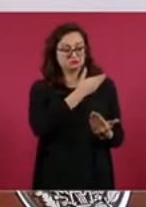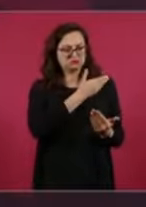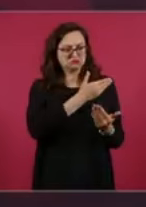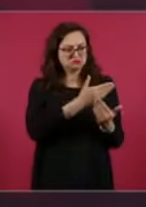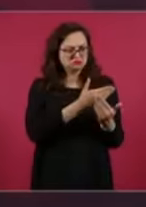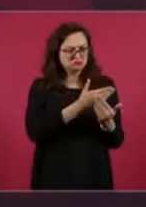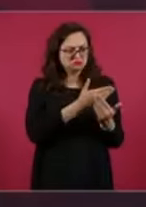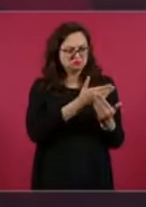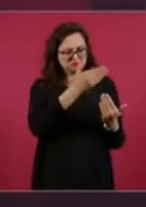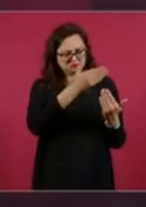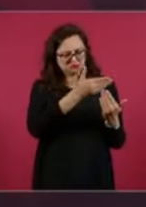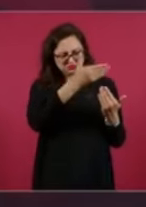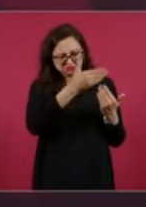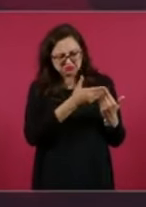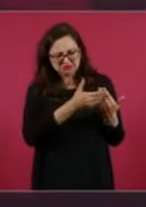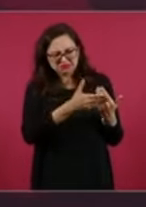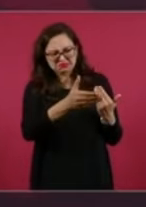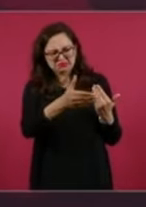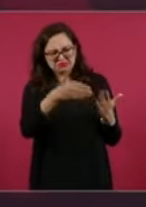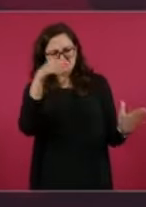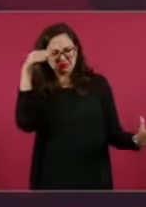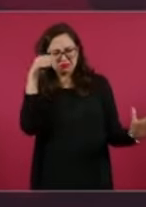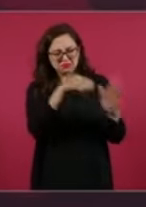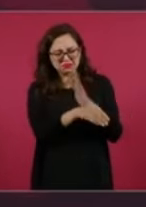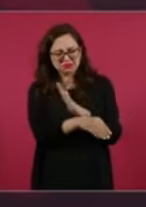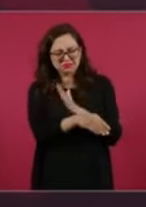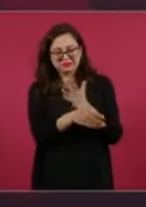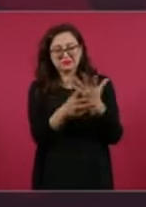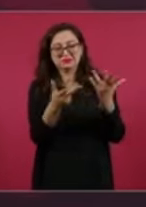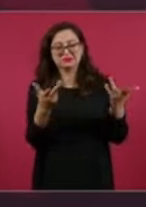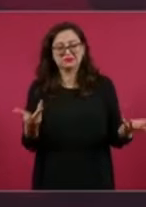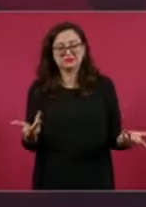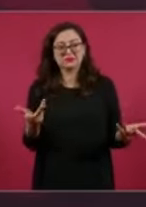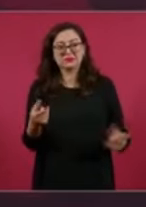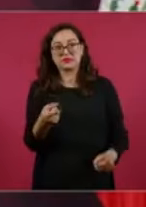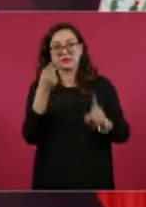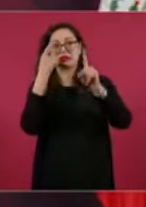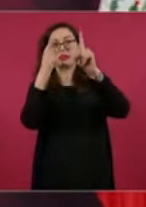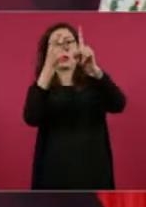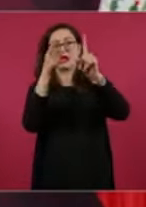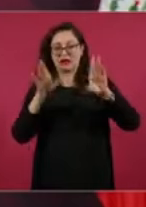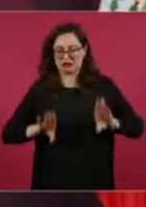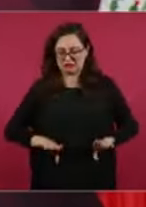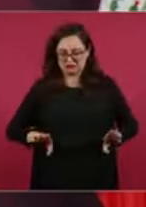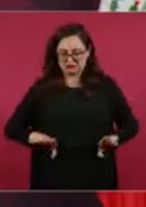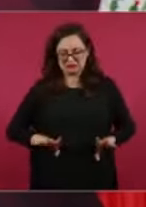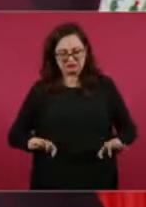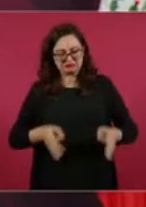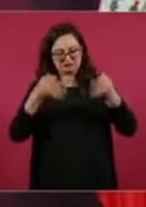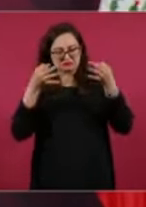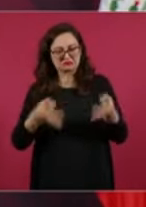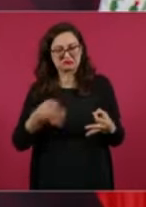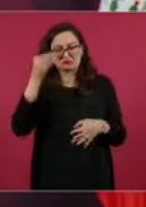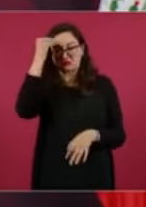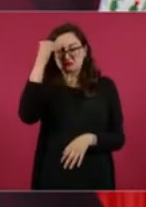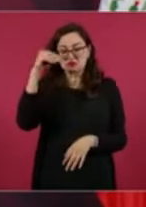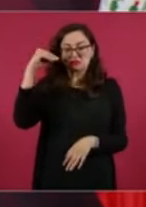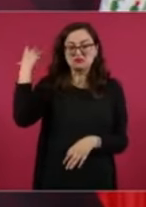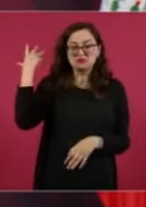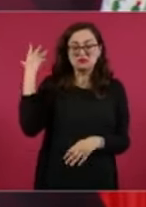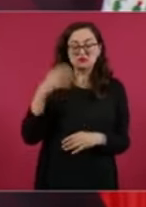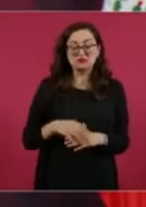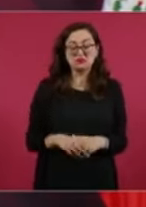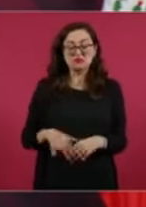lo que los une son los intereses y luego pasaron a